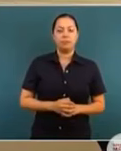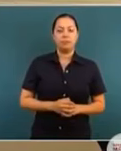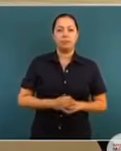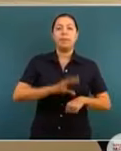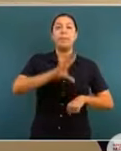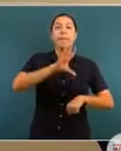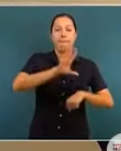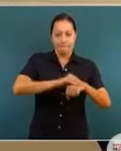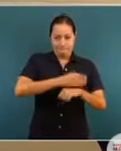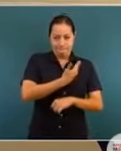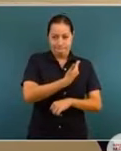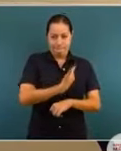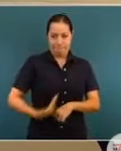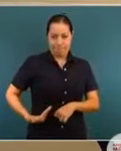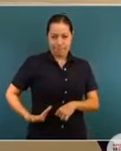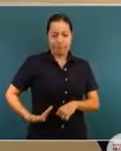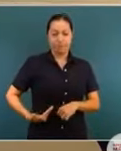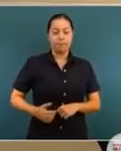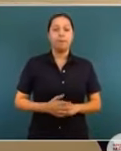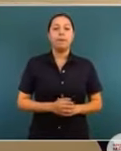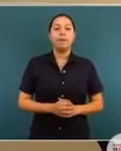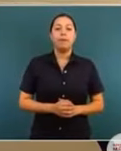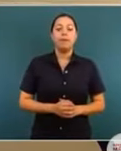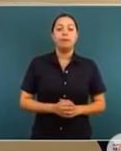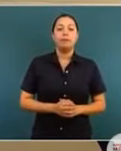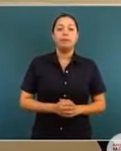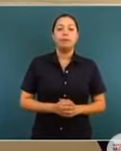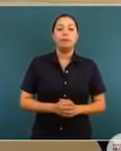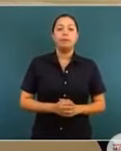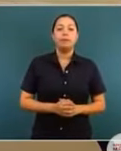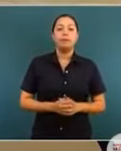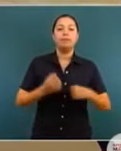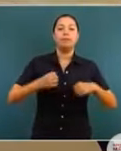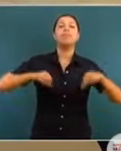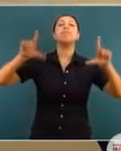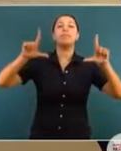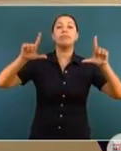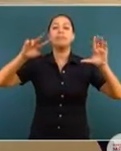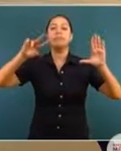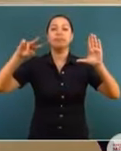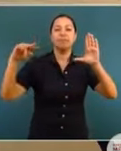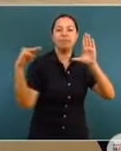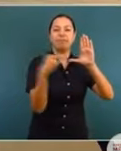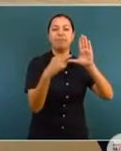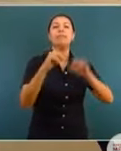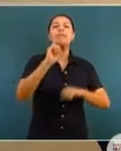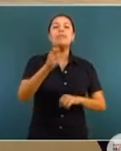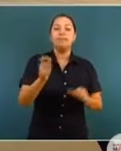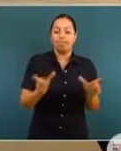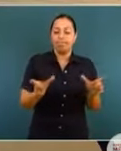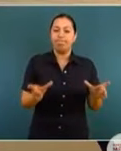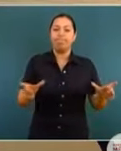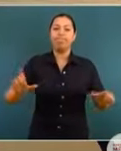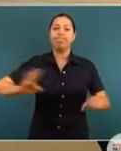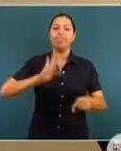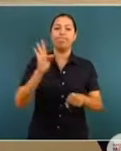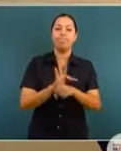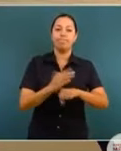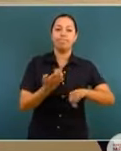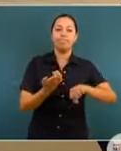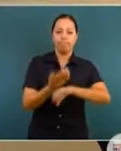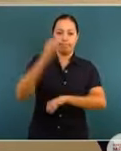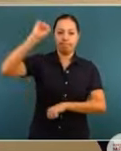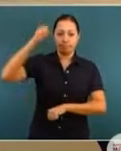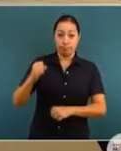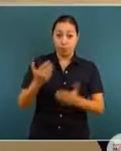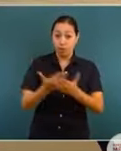Con su permiso, señor presidente. Por favor, las láminas, vamos a ver la situación de seguridad en el Estado. Aquí podemos